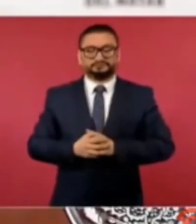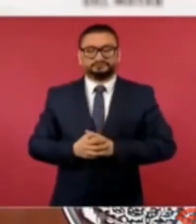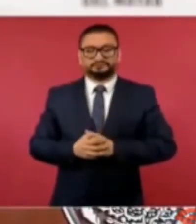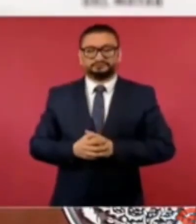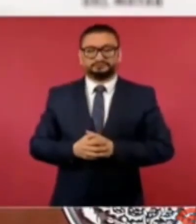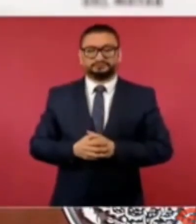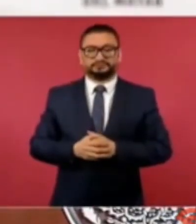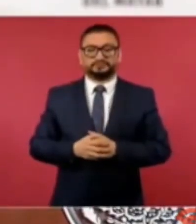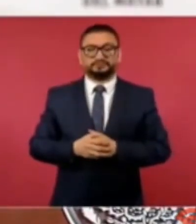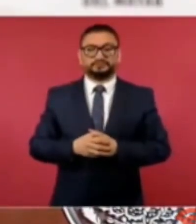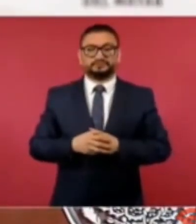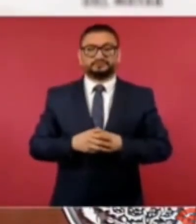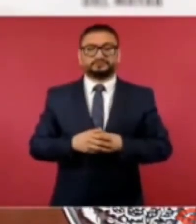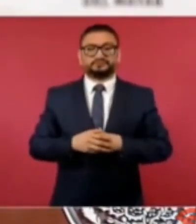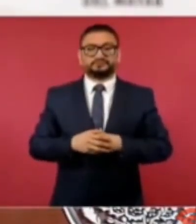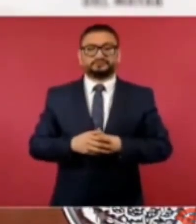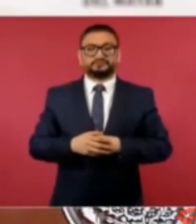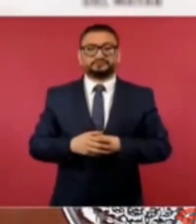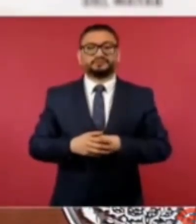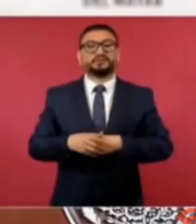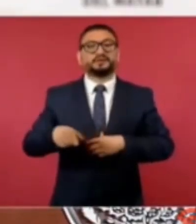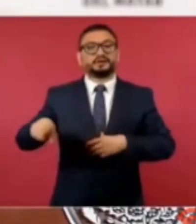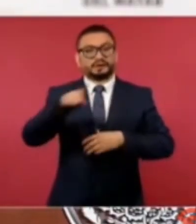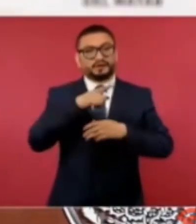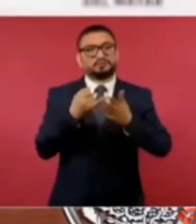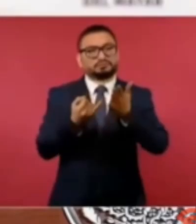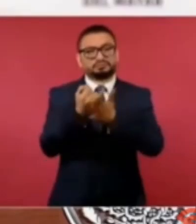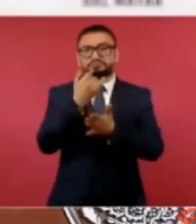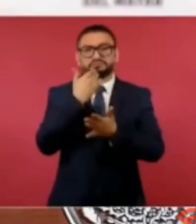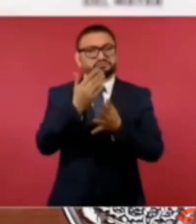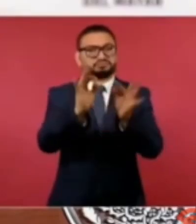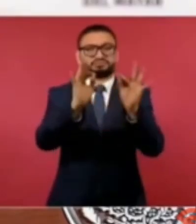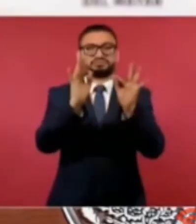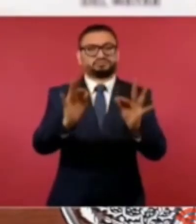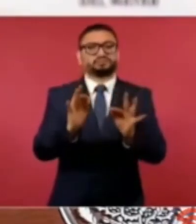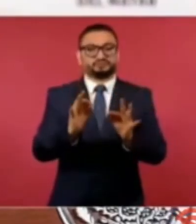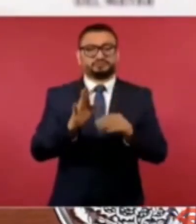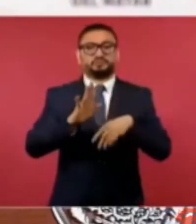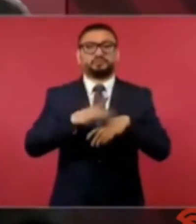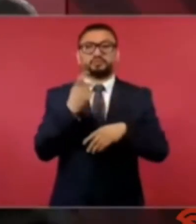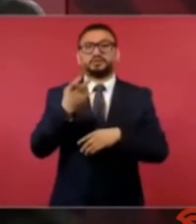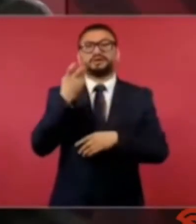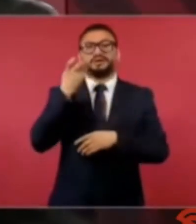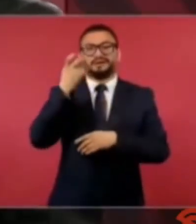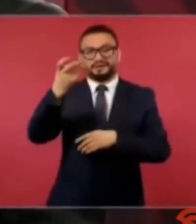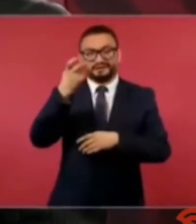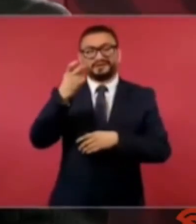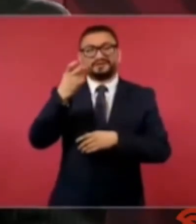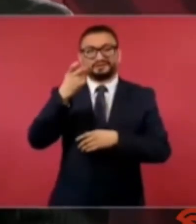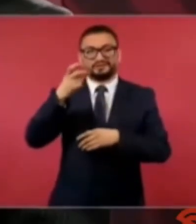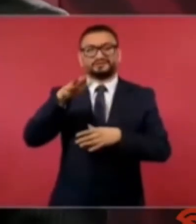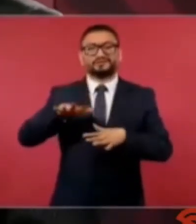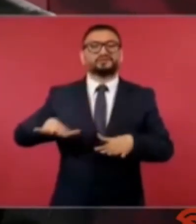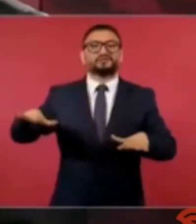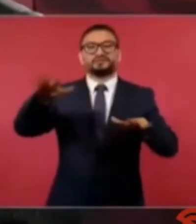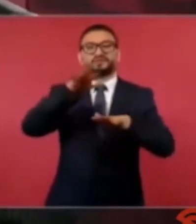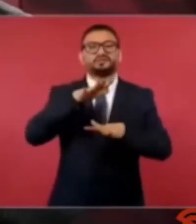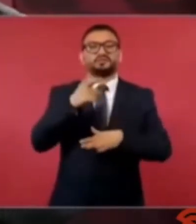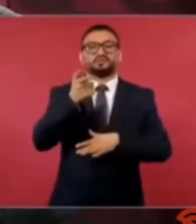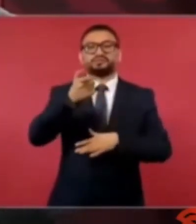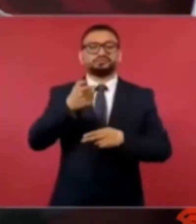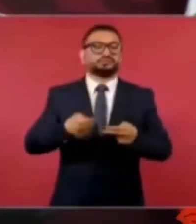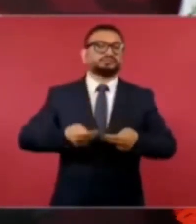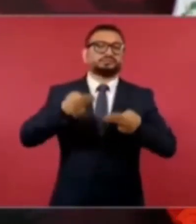una decisión correcta acertada porque eso iba a ser un barril sin fondo